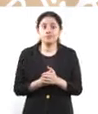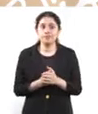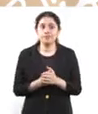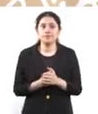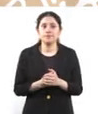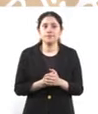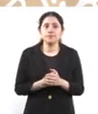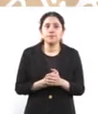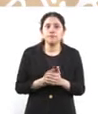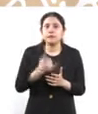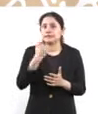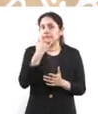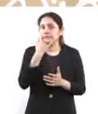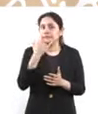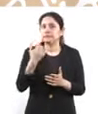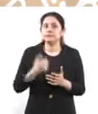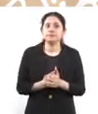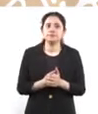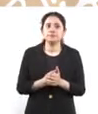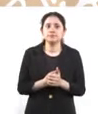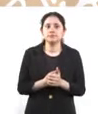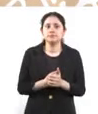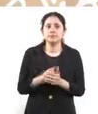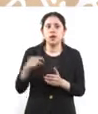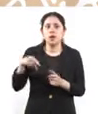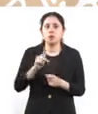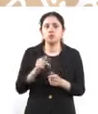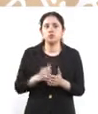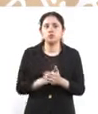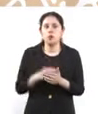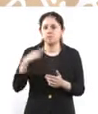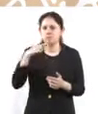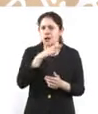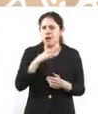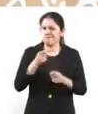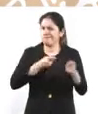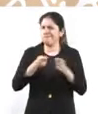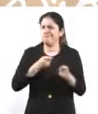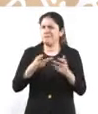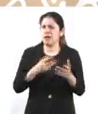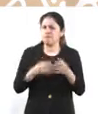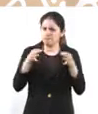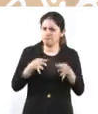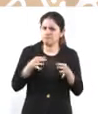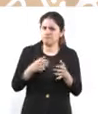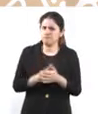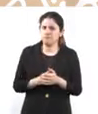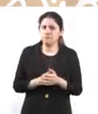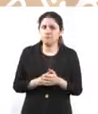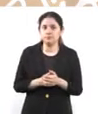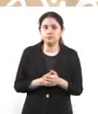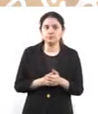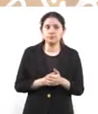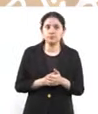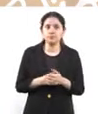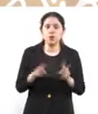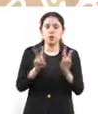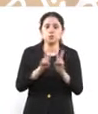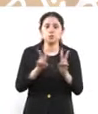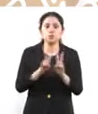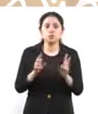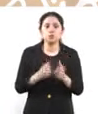la verdad es que no cuesta nada entrar a un proceso de regularización, dado que no hay problema con los vecinos y además